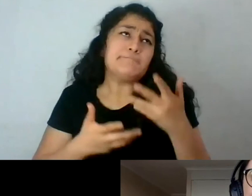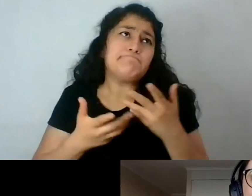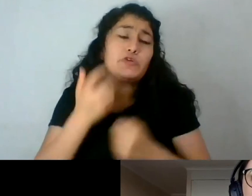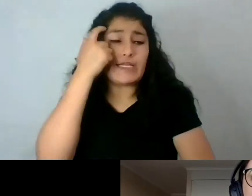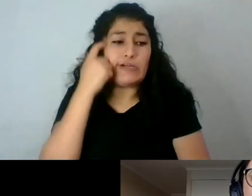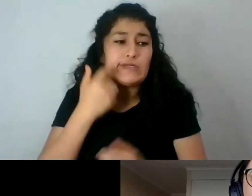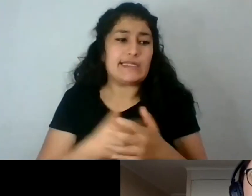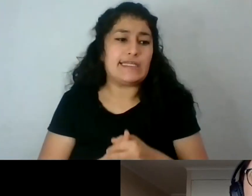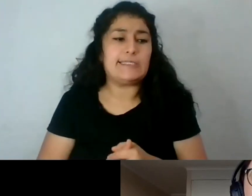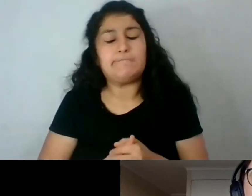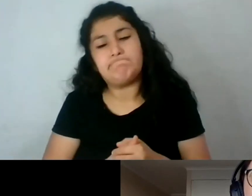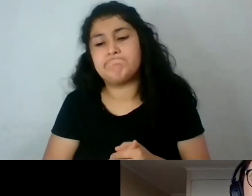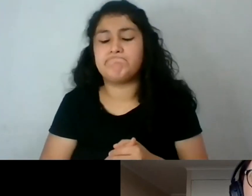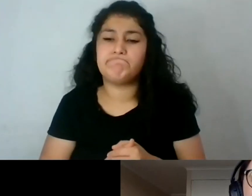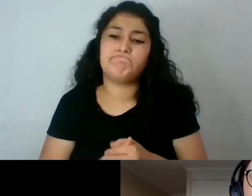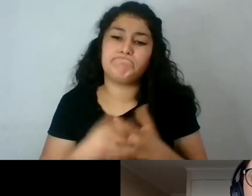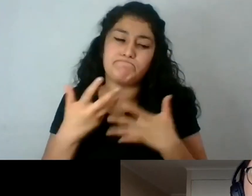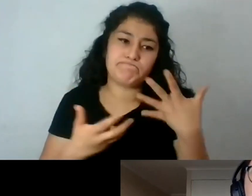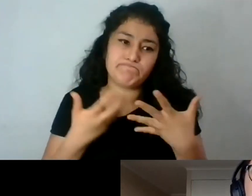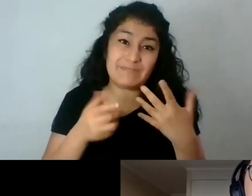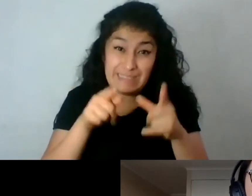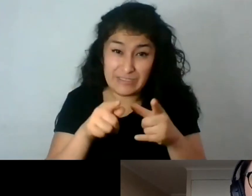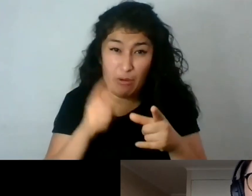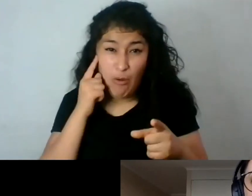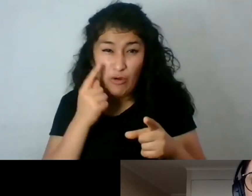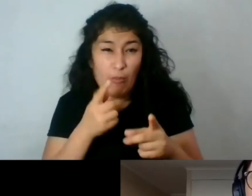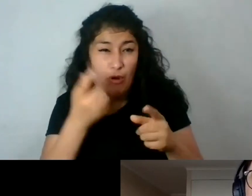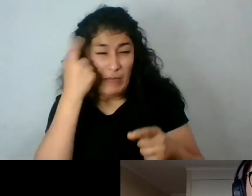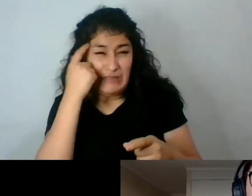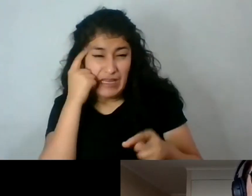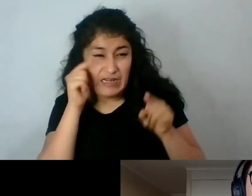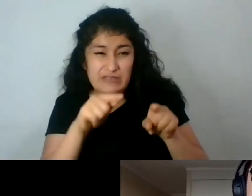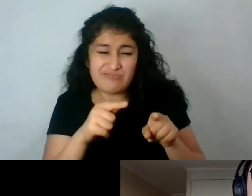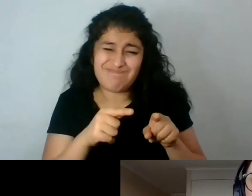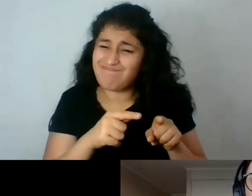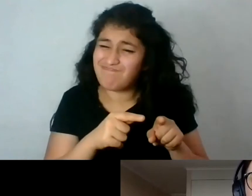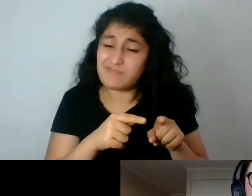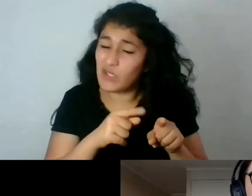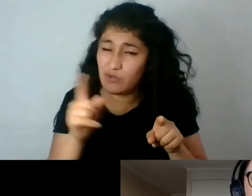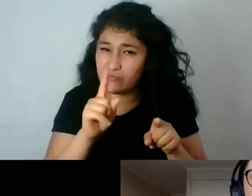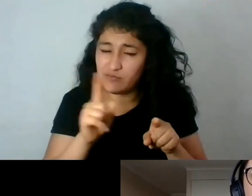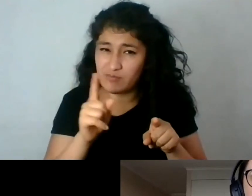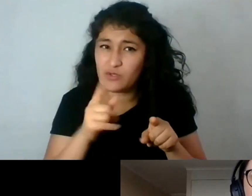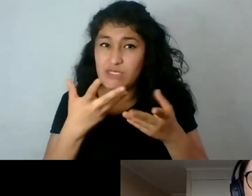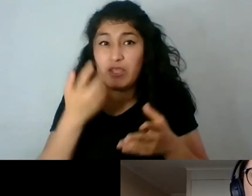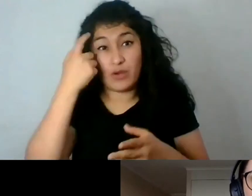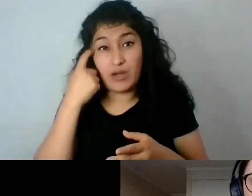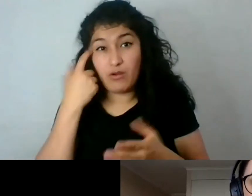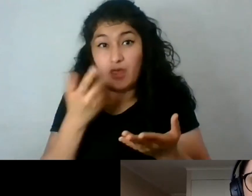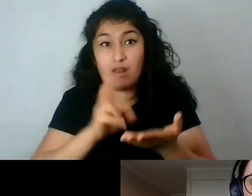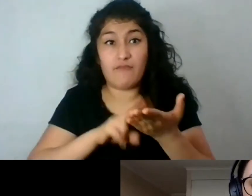ese estado tan prístino del texto no existe. O sea, me parece que los